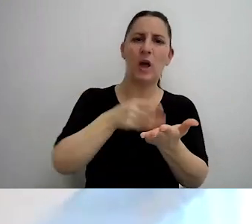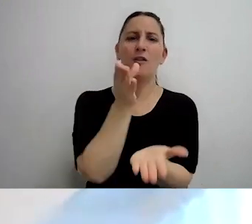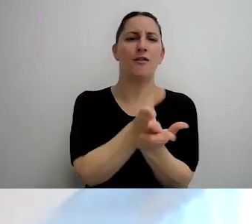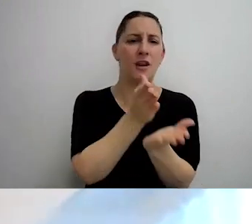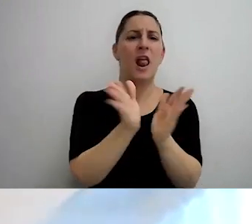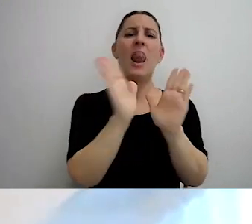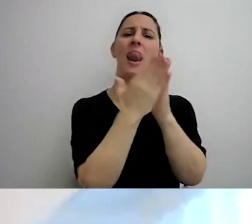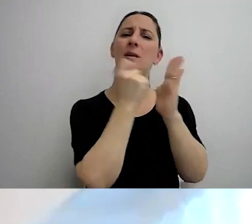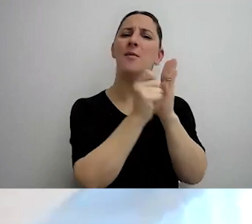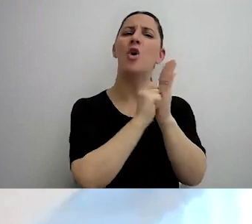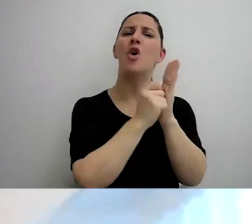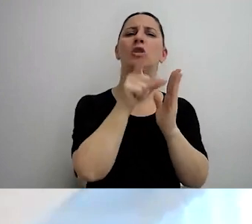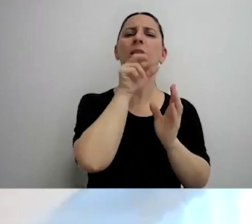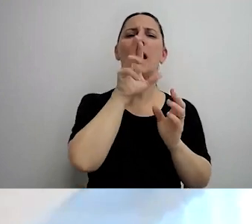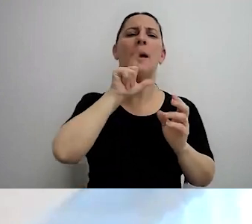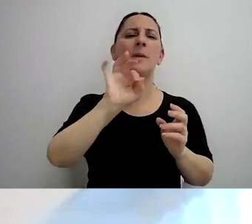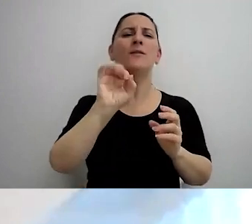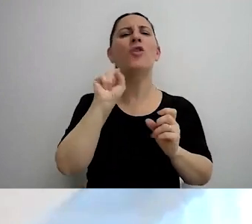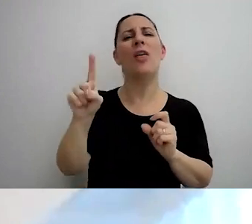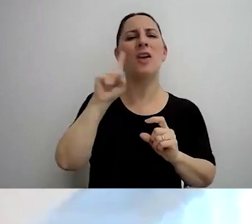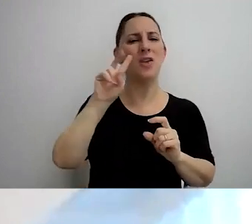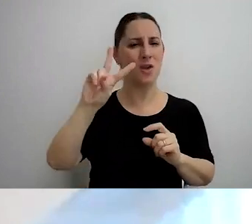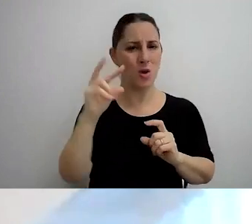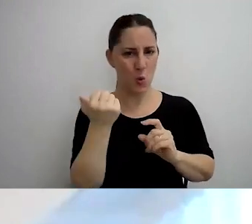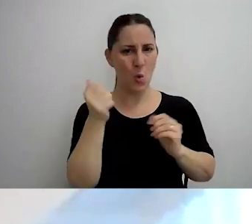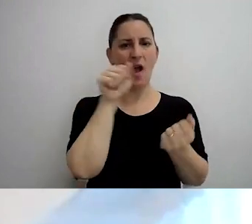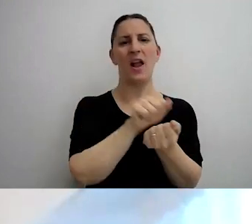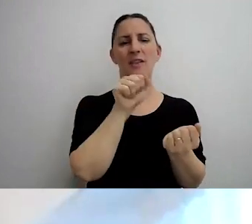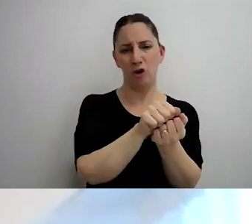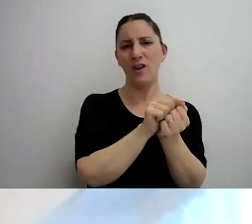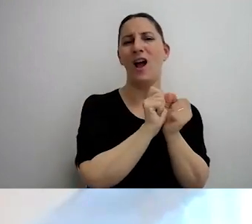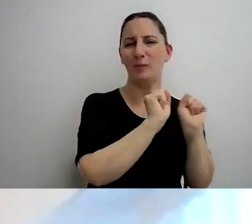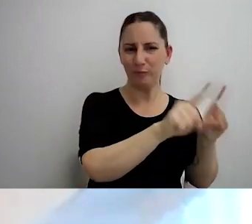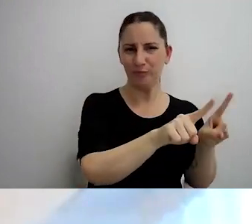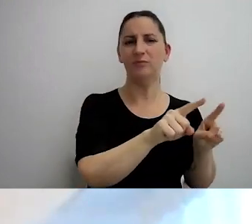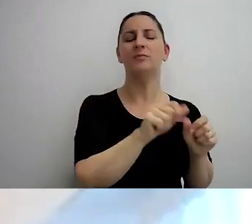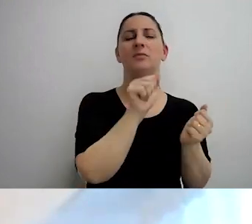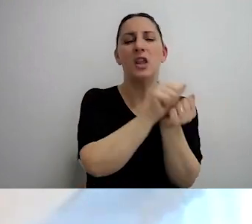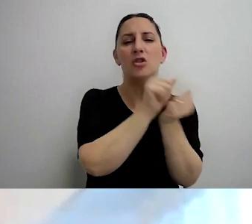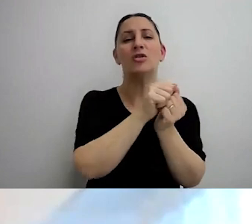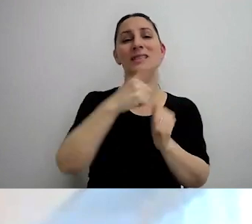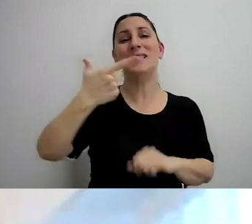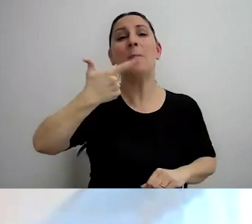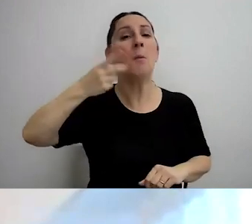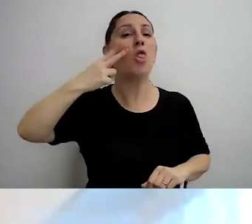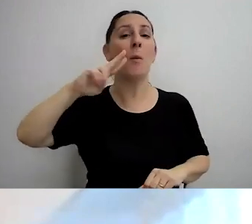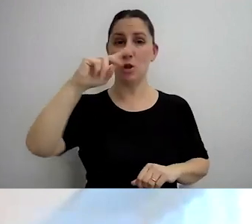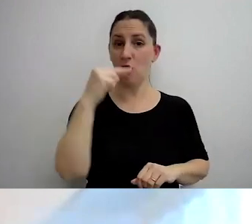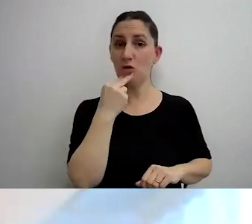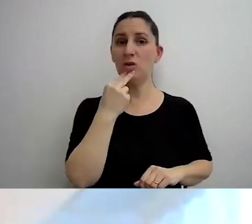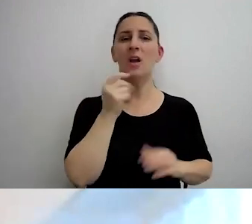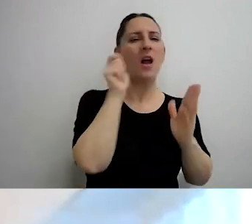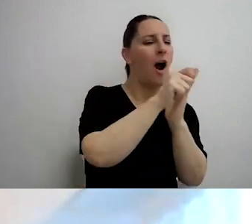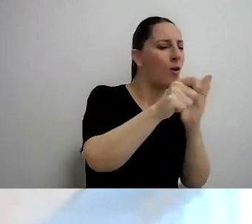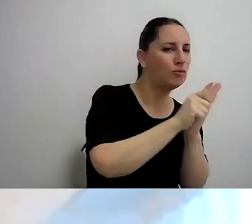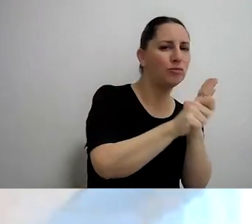libro Tratamiento de las Exenciones en el IVA, de Editorial Omar Gullati, edición septiembre de 2011, autora de